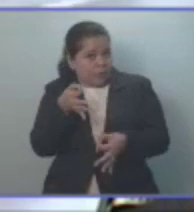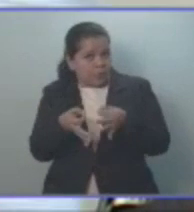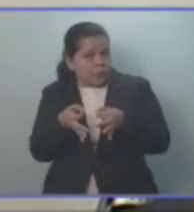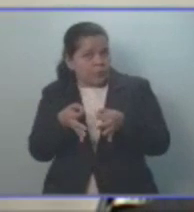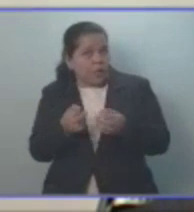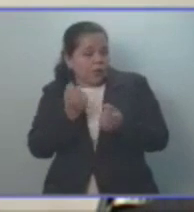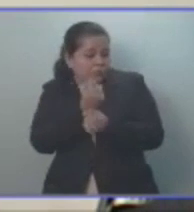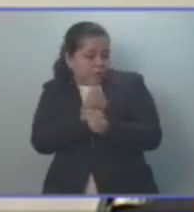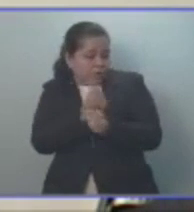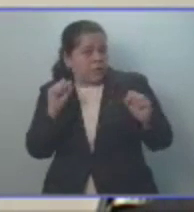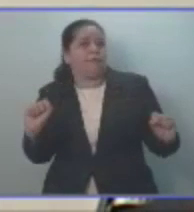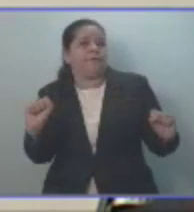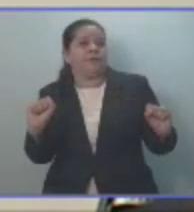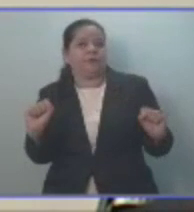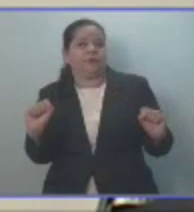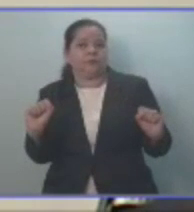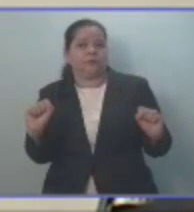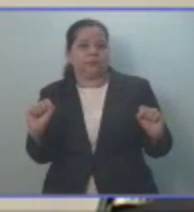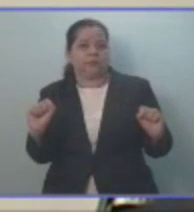con libertad.